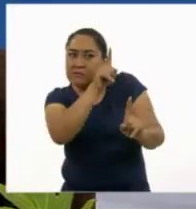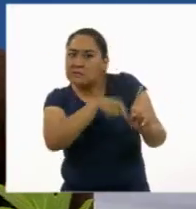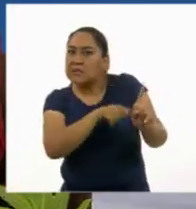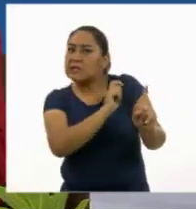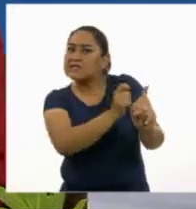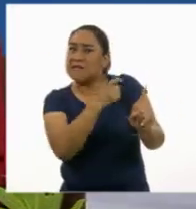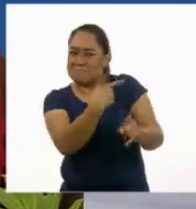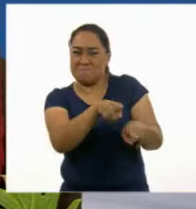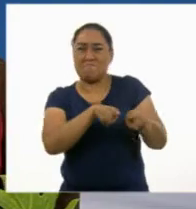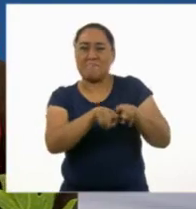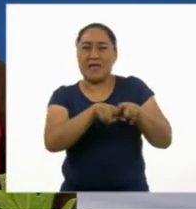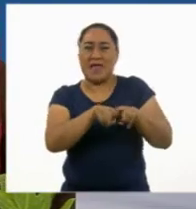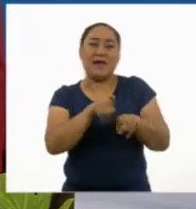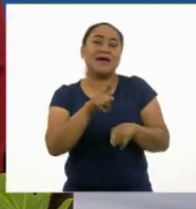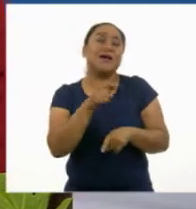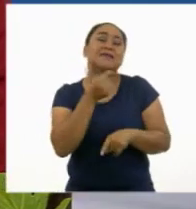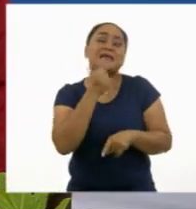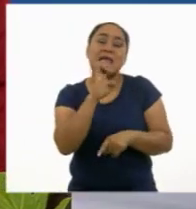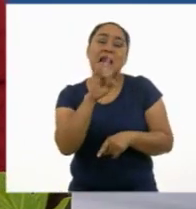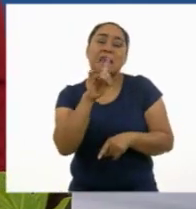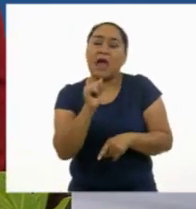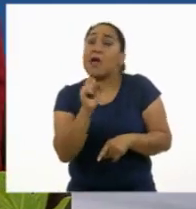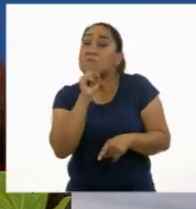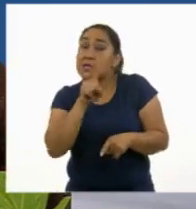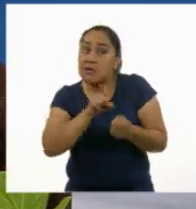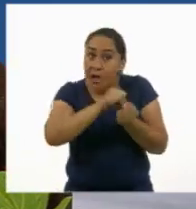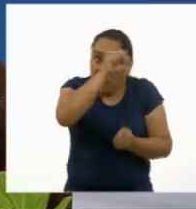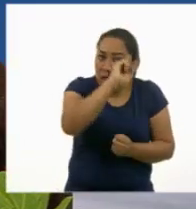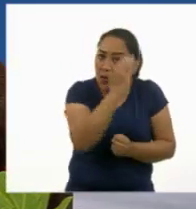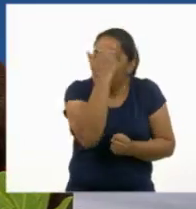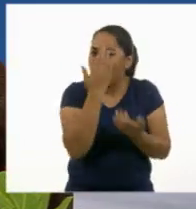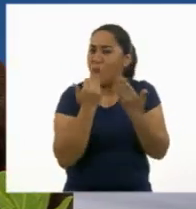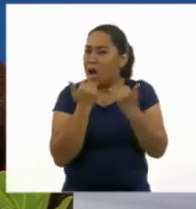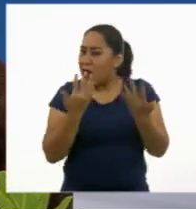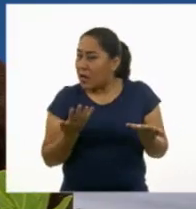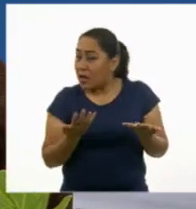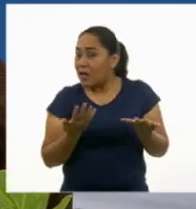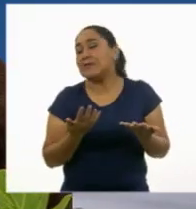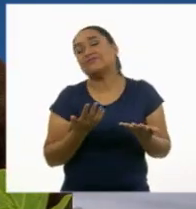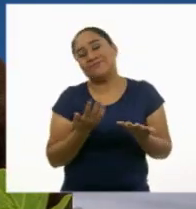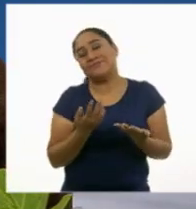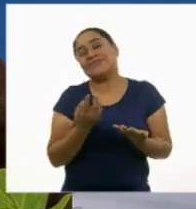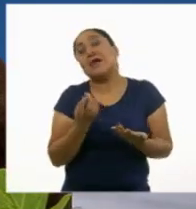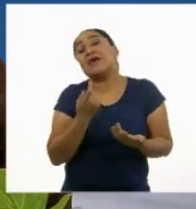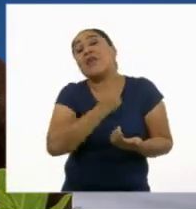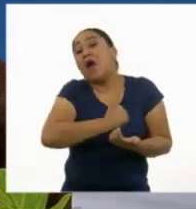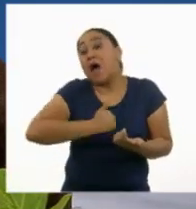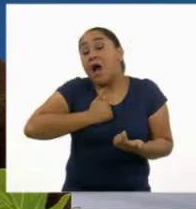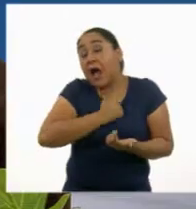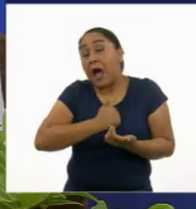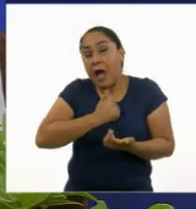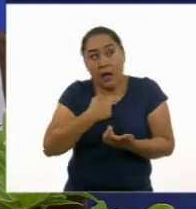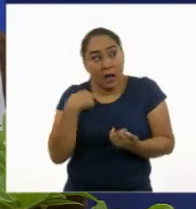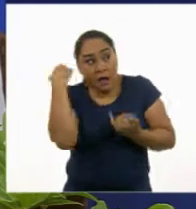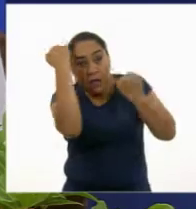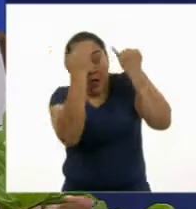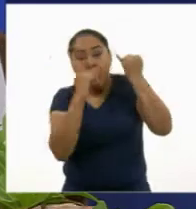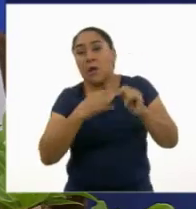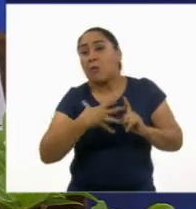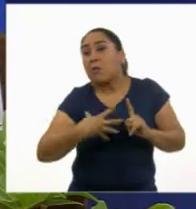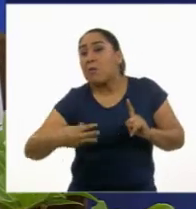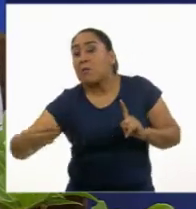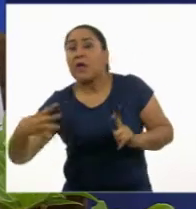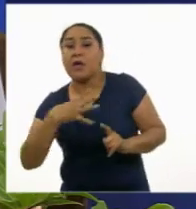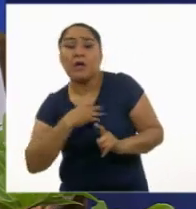el hermano de Elda sin siquiera conocerlo. Y lo peor, que contagian a sus hijos y a sus hijas. Es